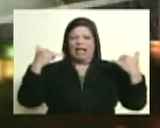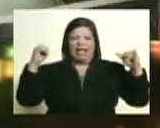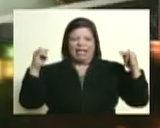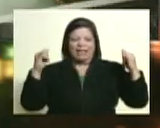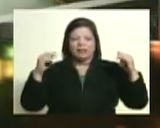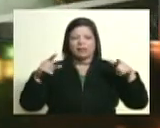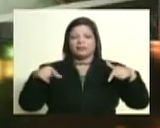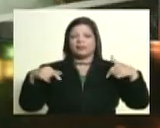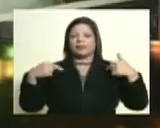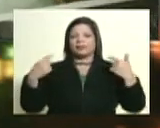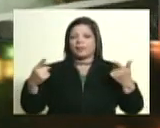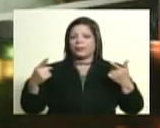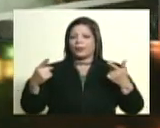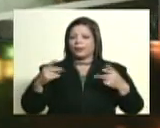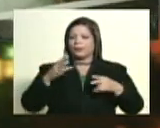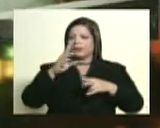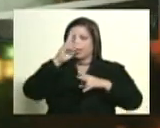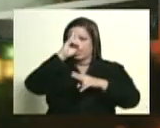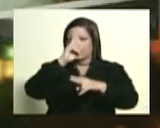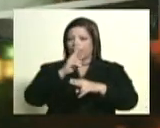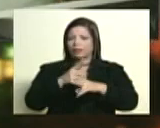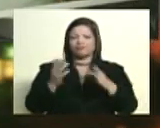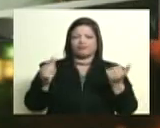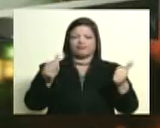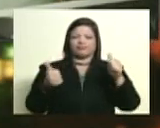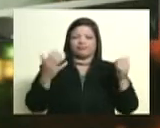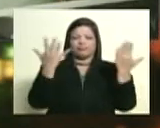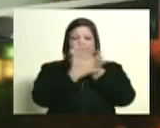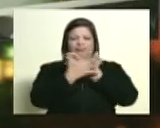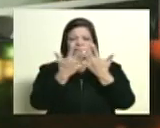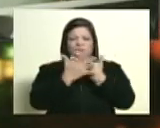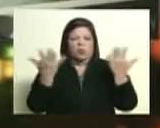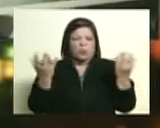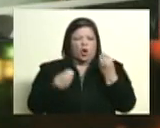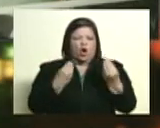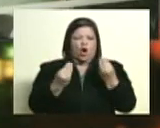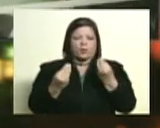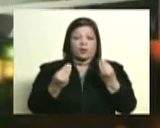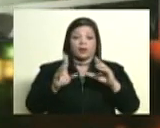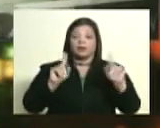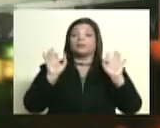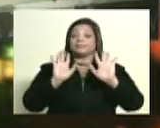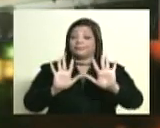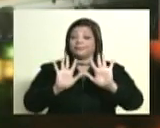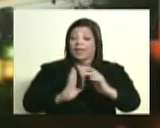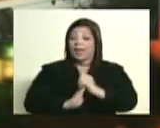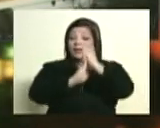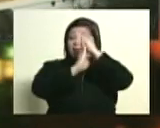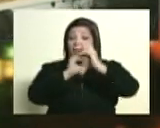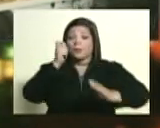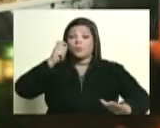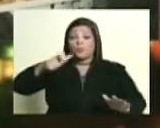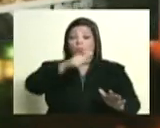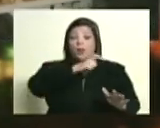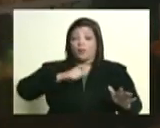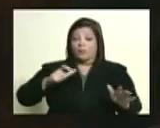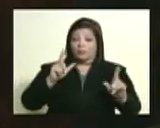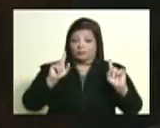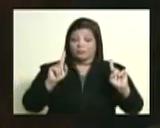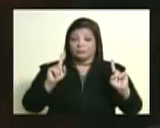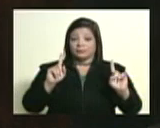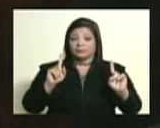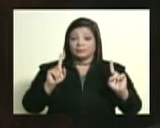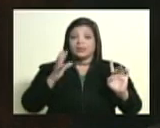a reverenciarlo también desde una perspectiva distinta a la realidad? Bueno, a los líderes de los pueblos, si